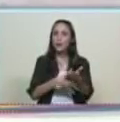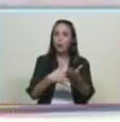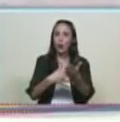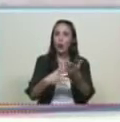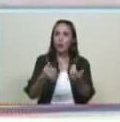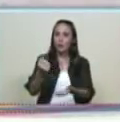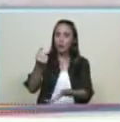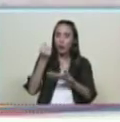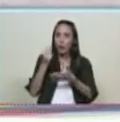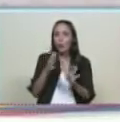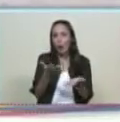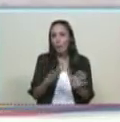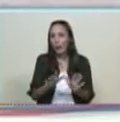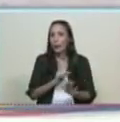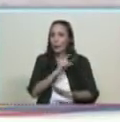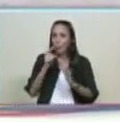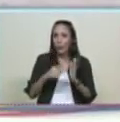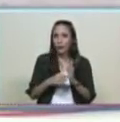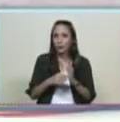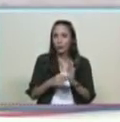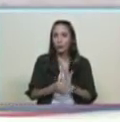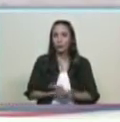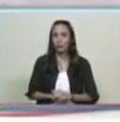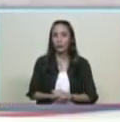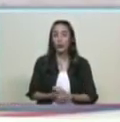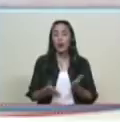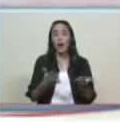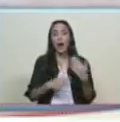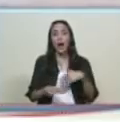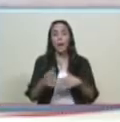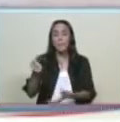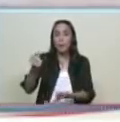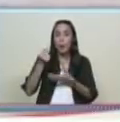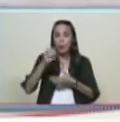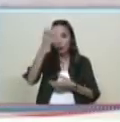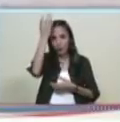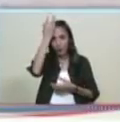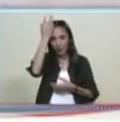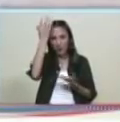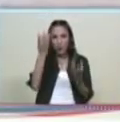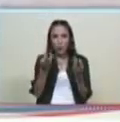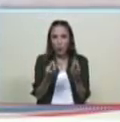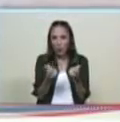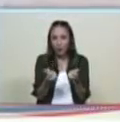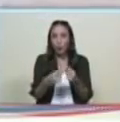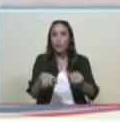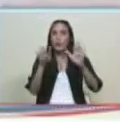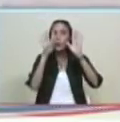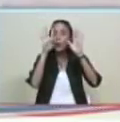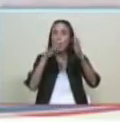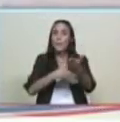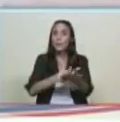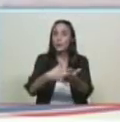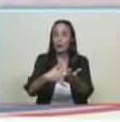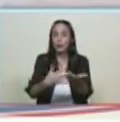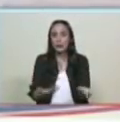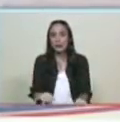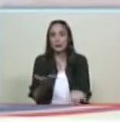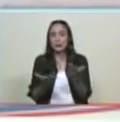por lo menos mínimo el bono de reyes llegó a 9 millones fue más allá de 8 millones